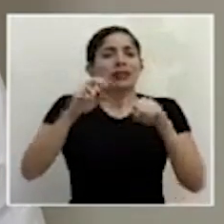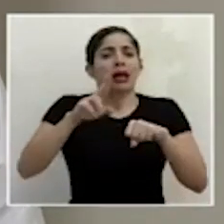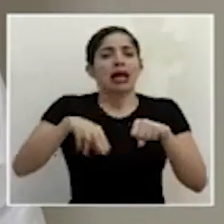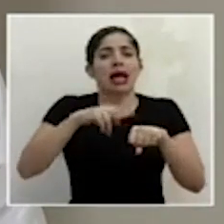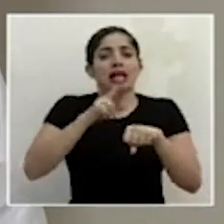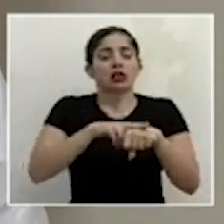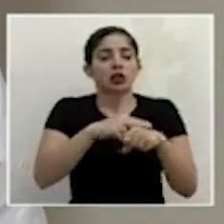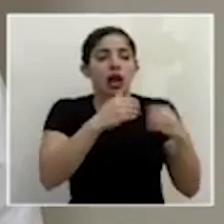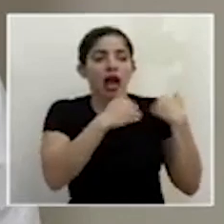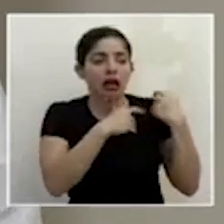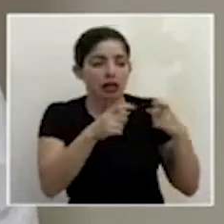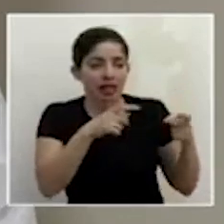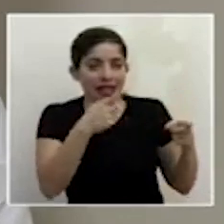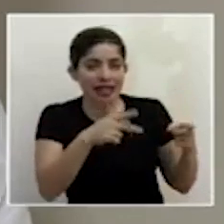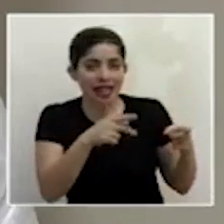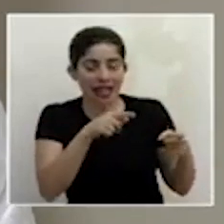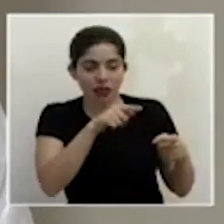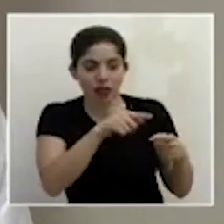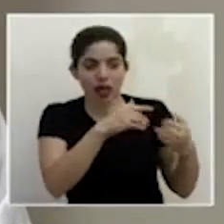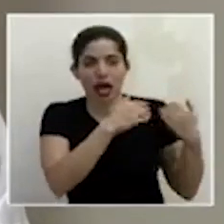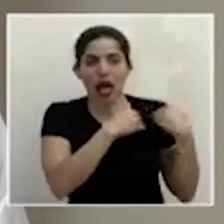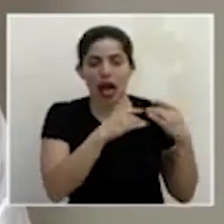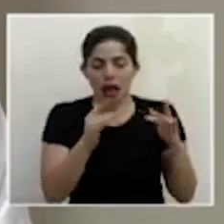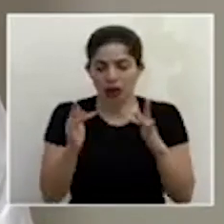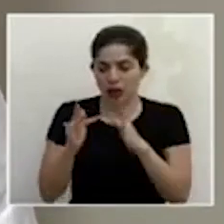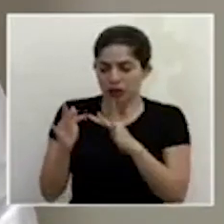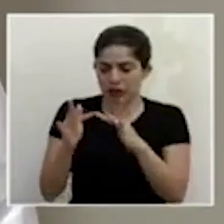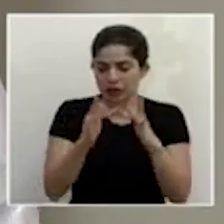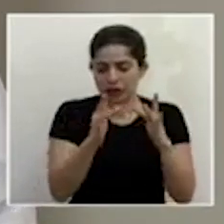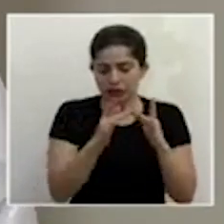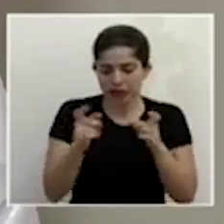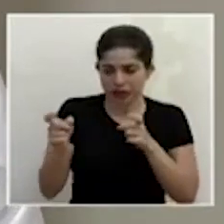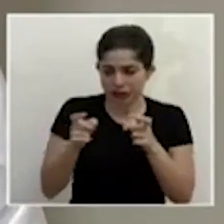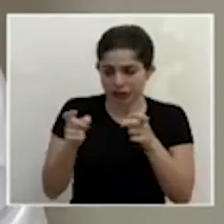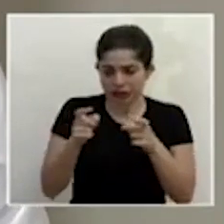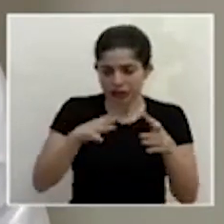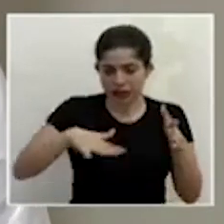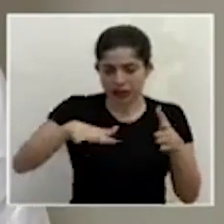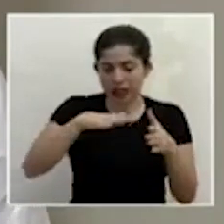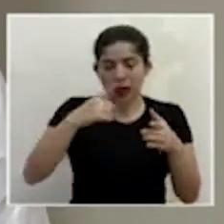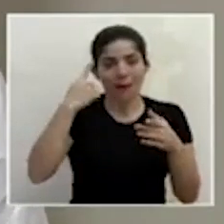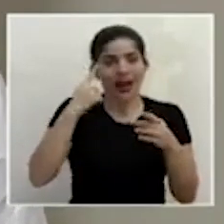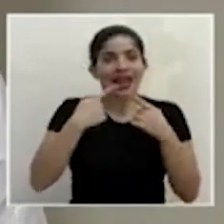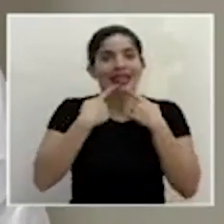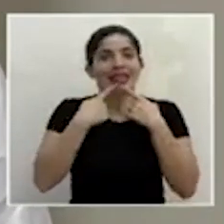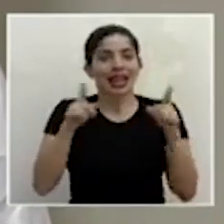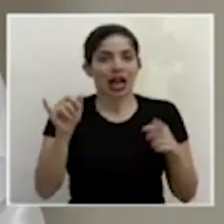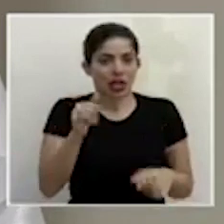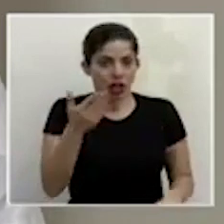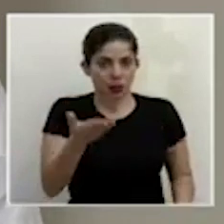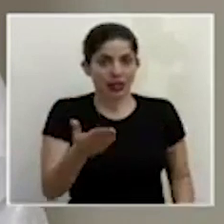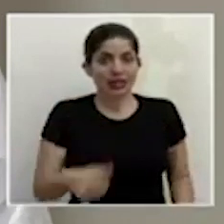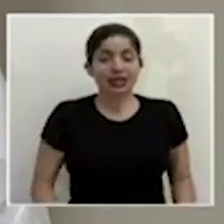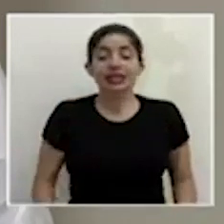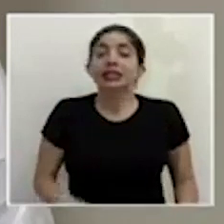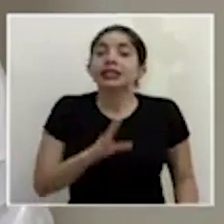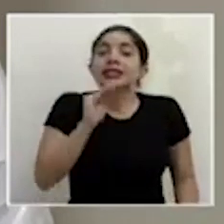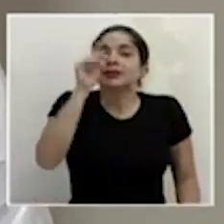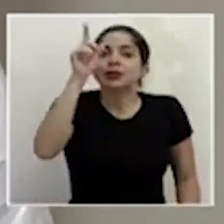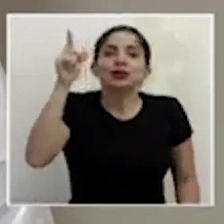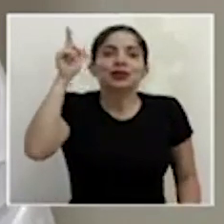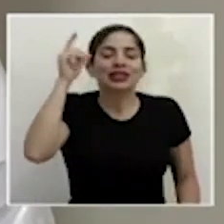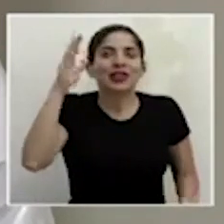gestión de riesgo como una instancia de articulación en una declaratoria como estas y por supuesto las